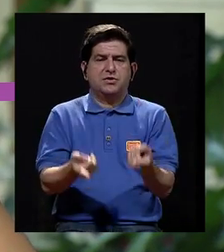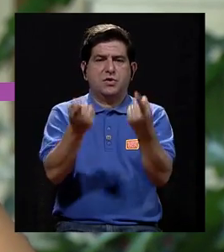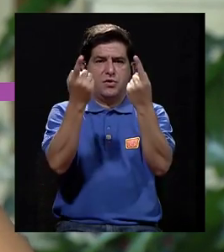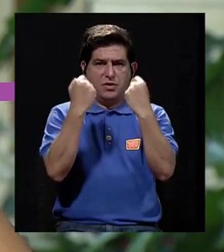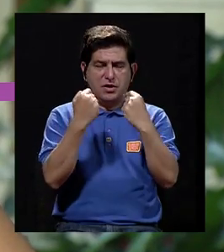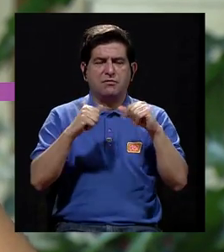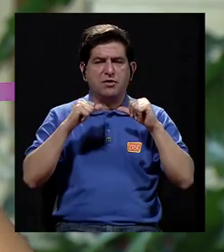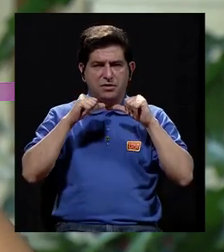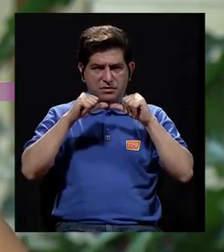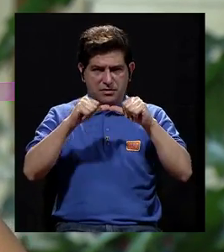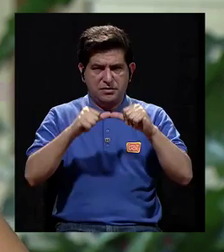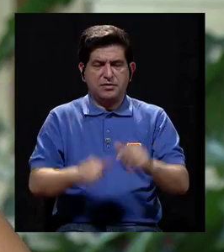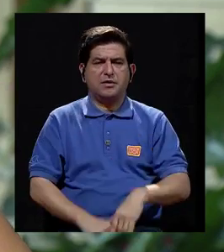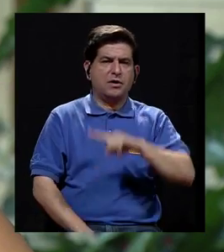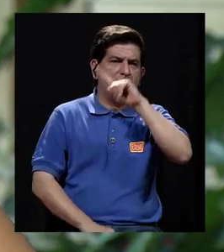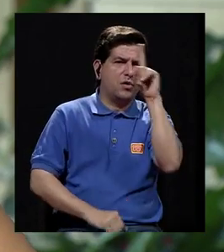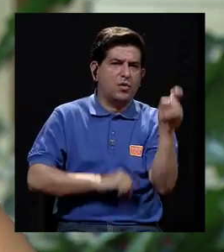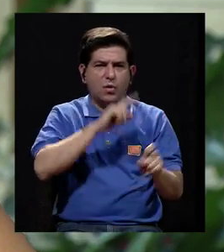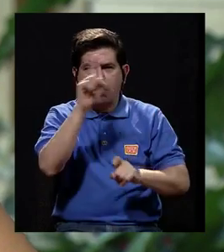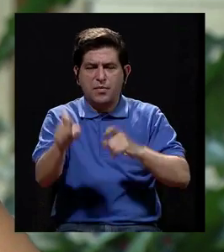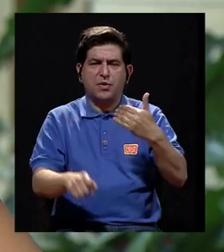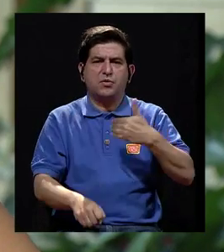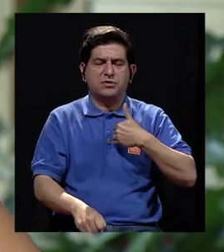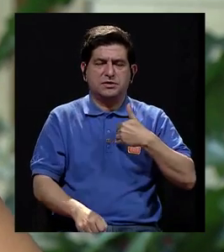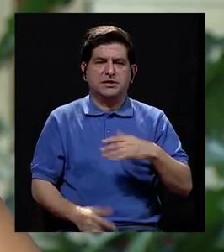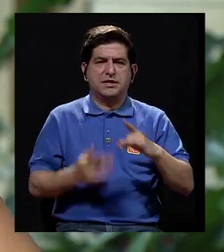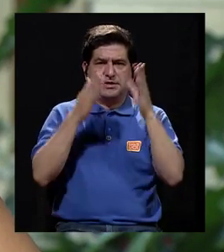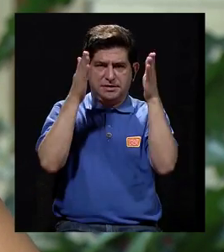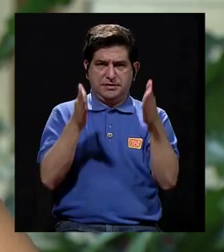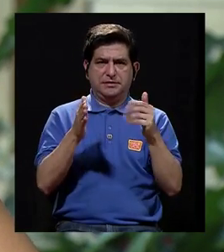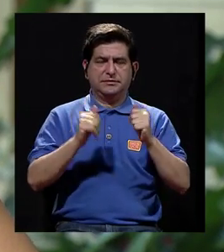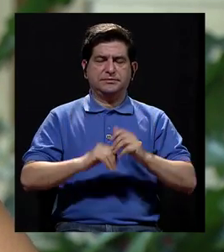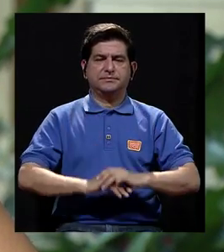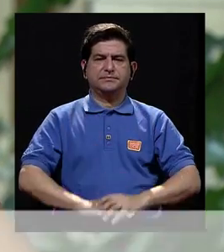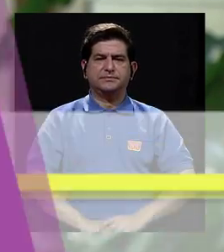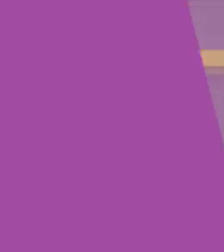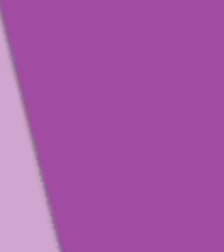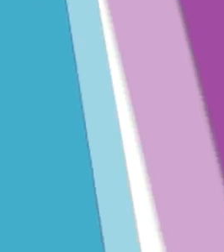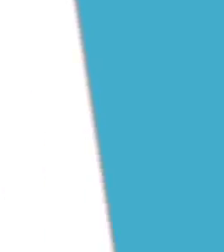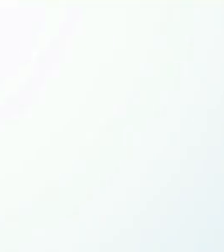ahorita regresamos para continuar con las preguntas que tenemos al experto.